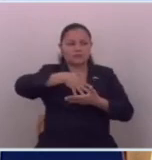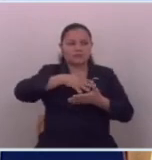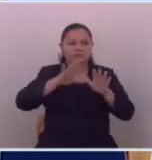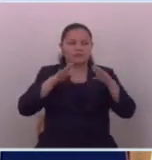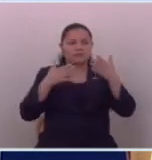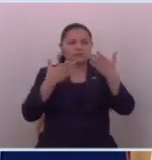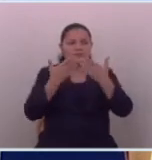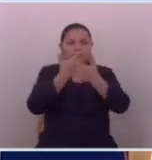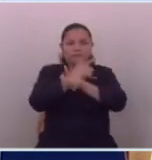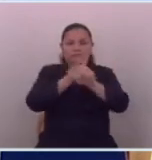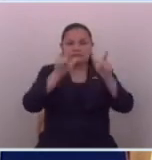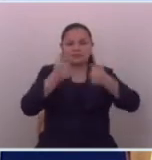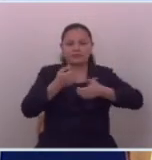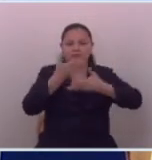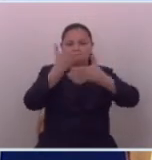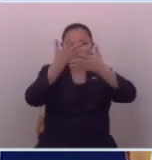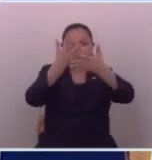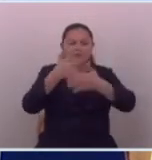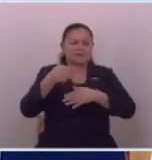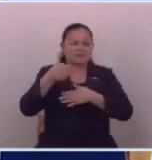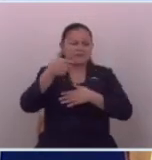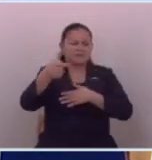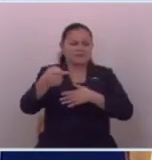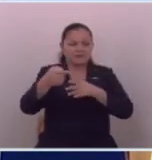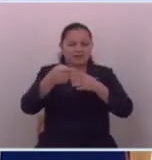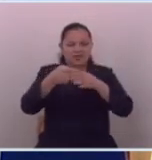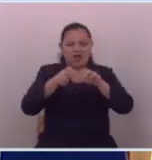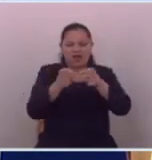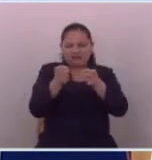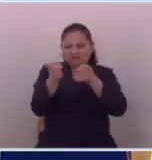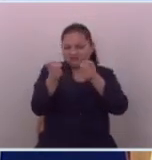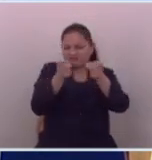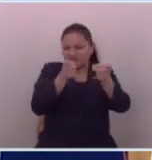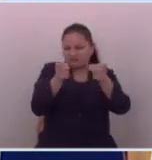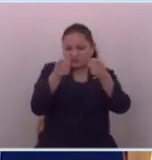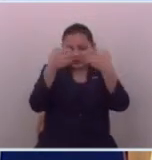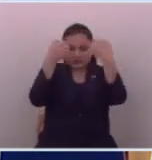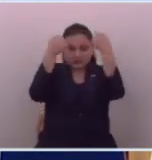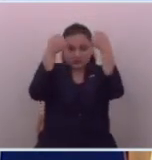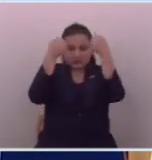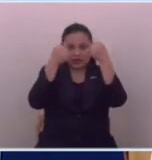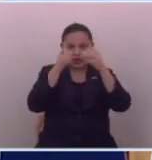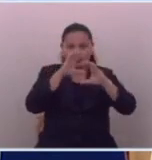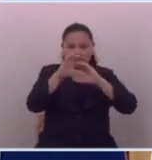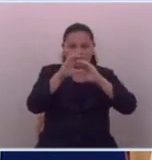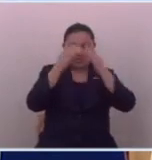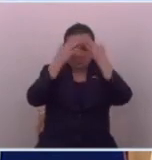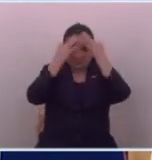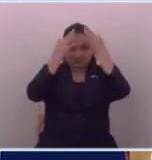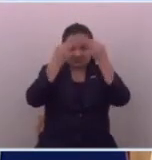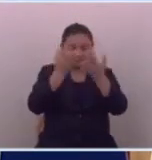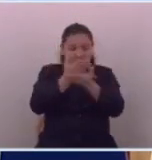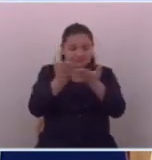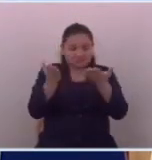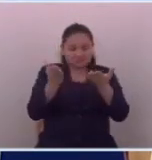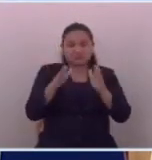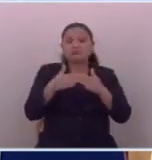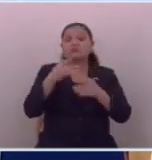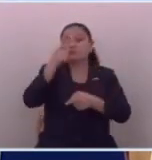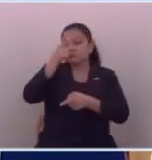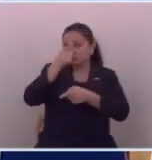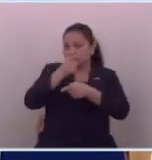por lo que la libertad de expresión siempre estuvo prisionera de lo que estos medios decidían, que era